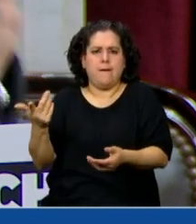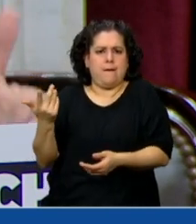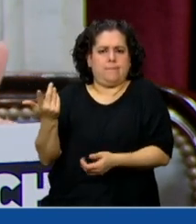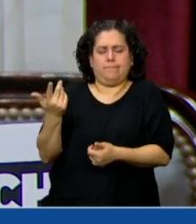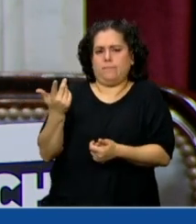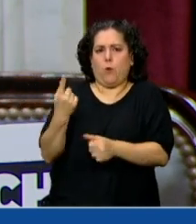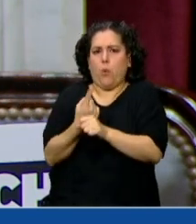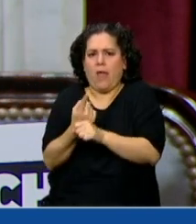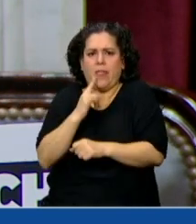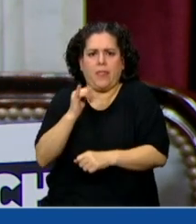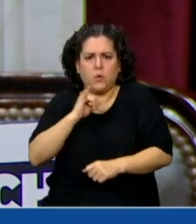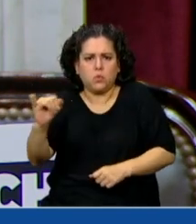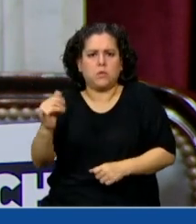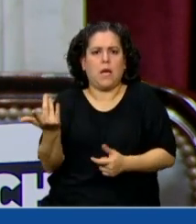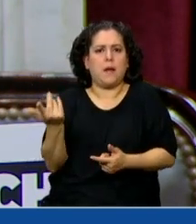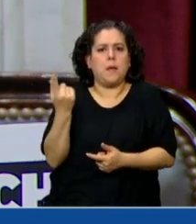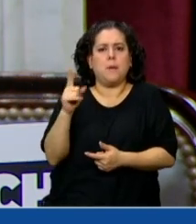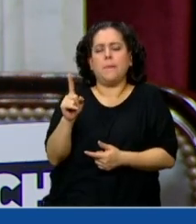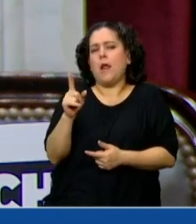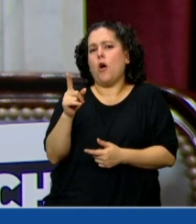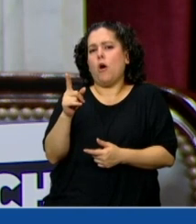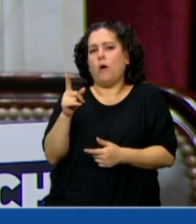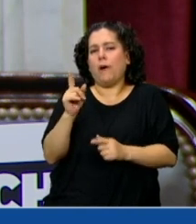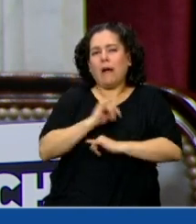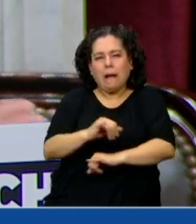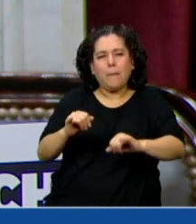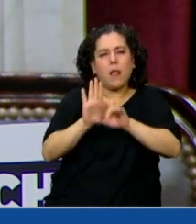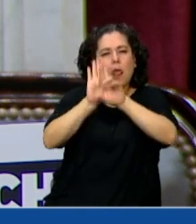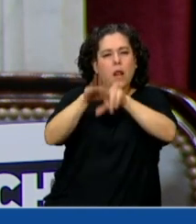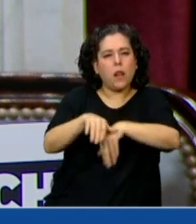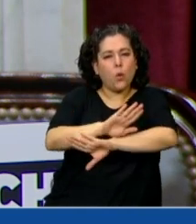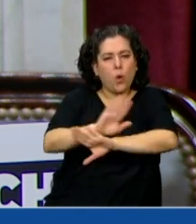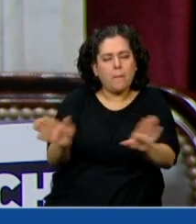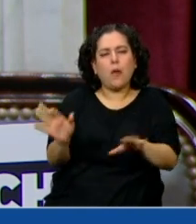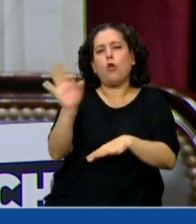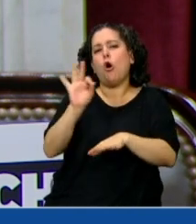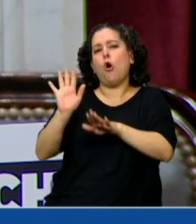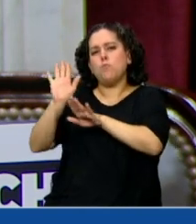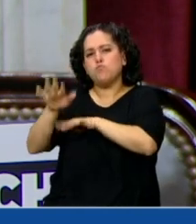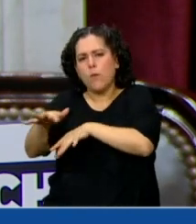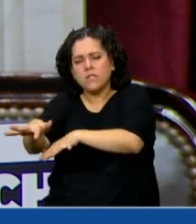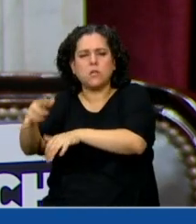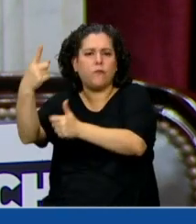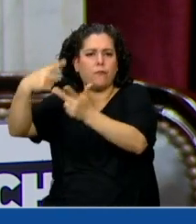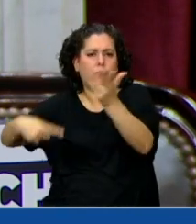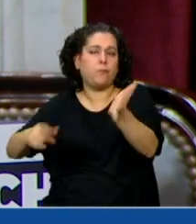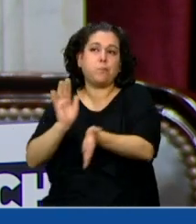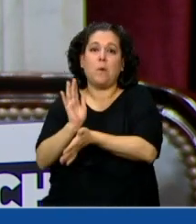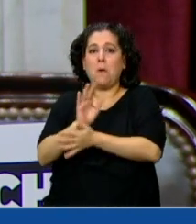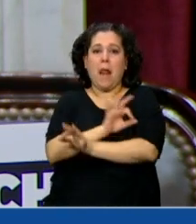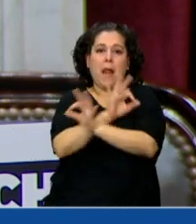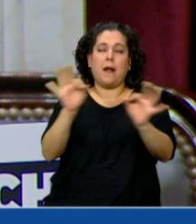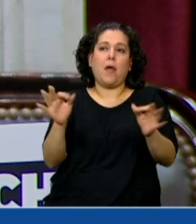a lo único que se ha llegado luego de él ni una menos, de las grandes movilizaciones, que nadie ya puede hacerse el